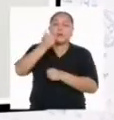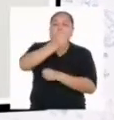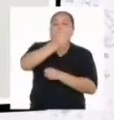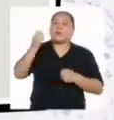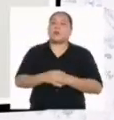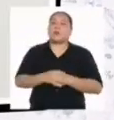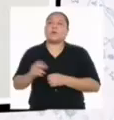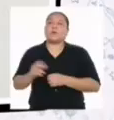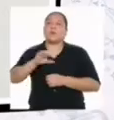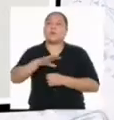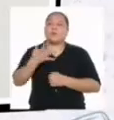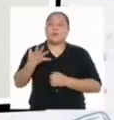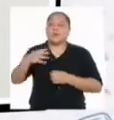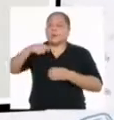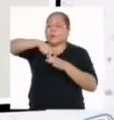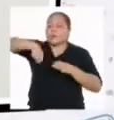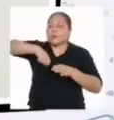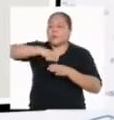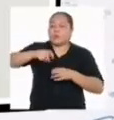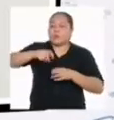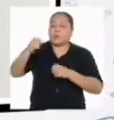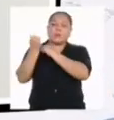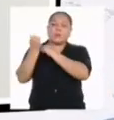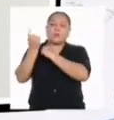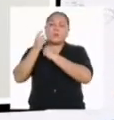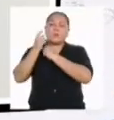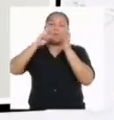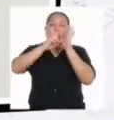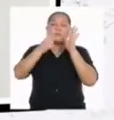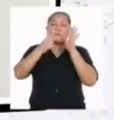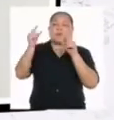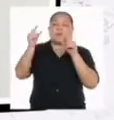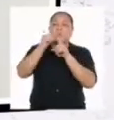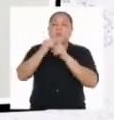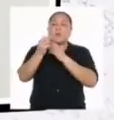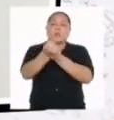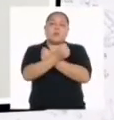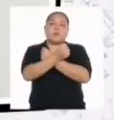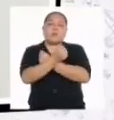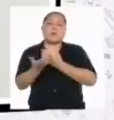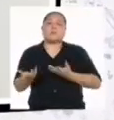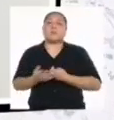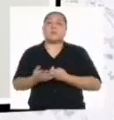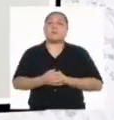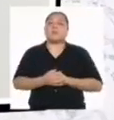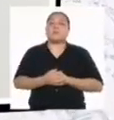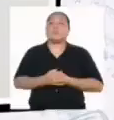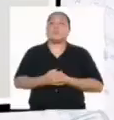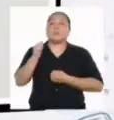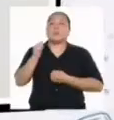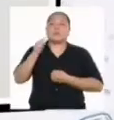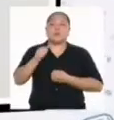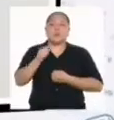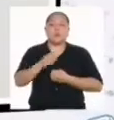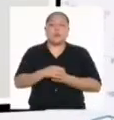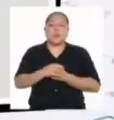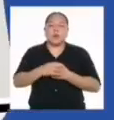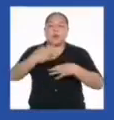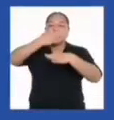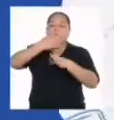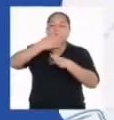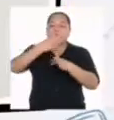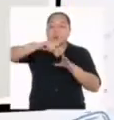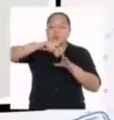mejor manjar que el que preparas con quien te enseñó el significado de la palabra amar Y tiene forma de cocina